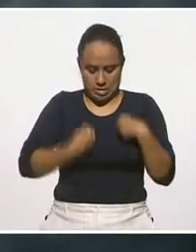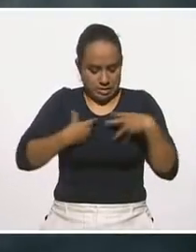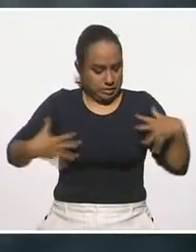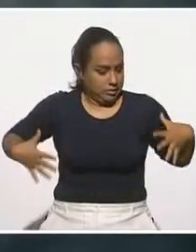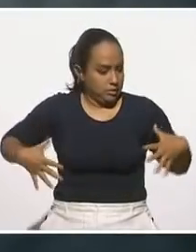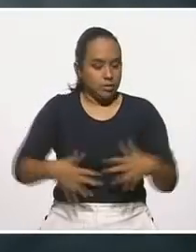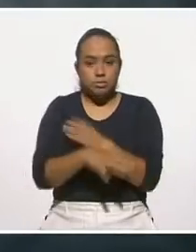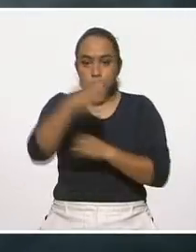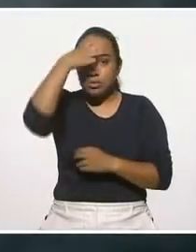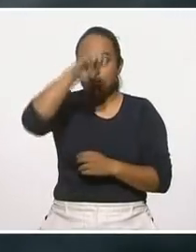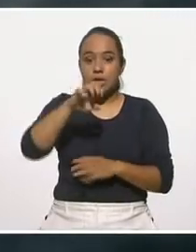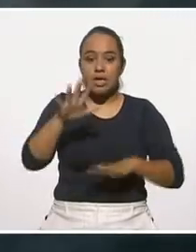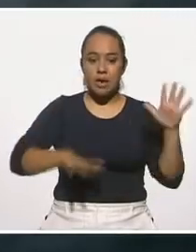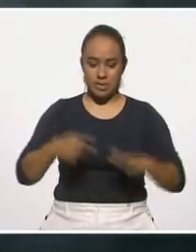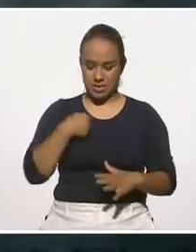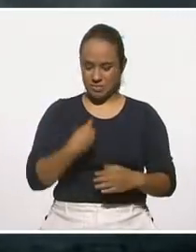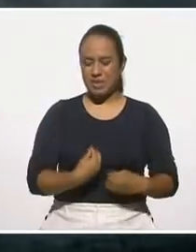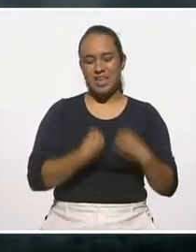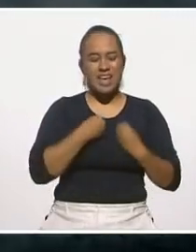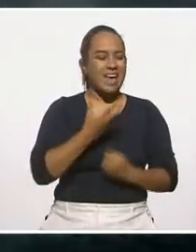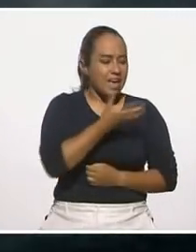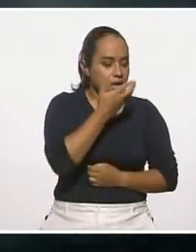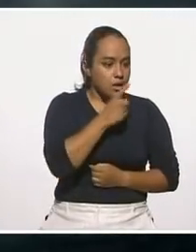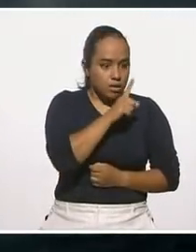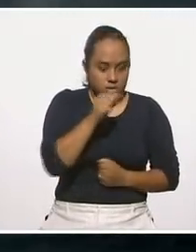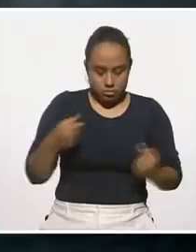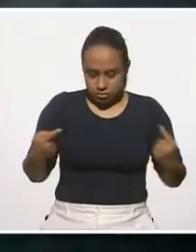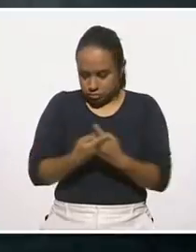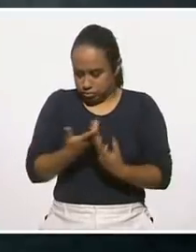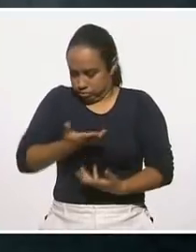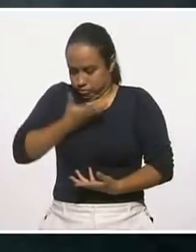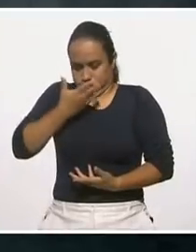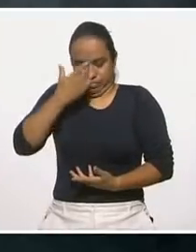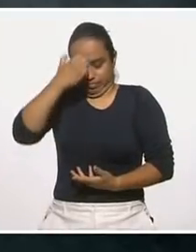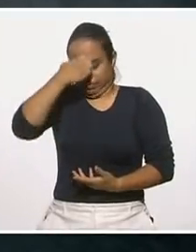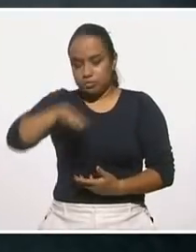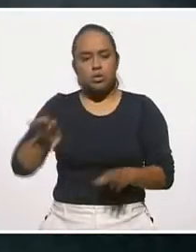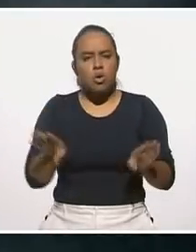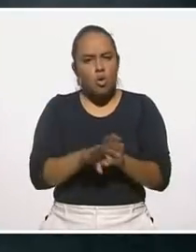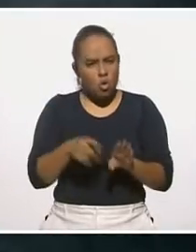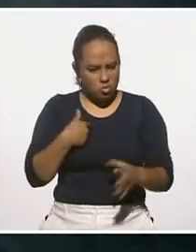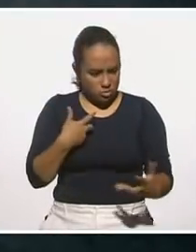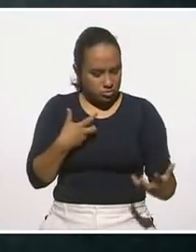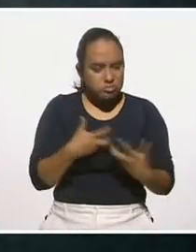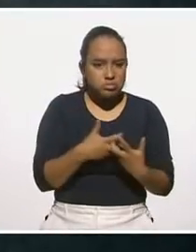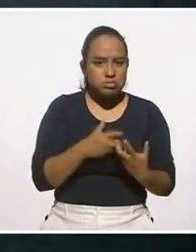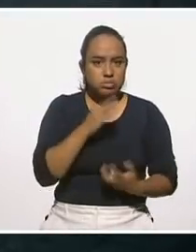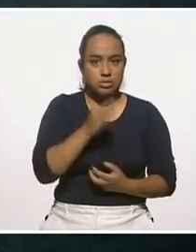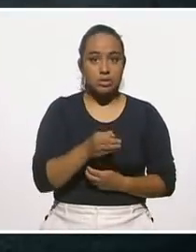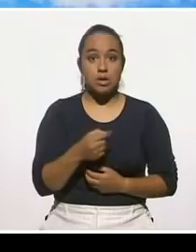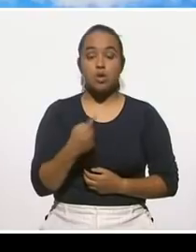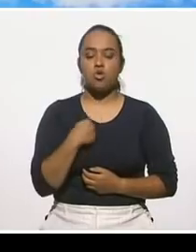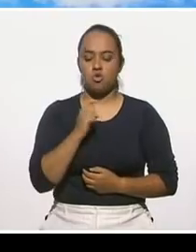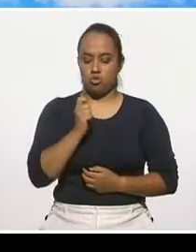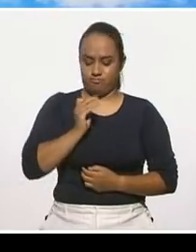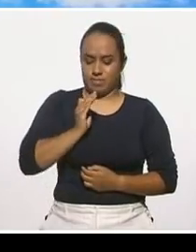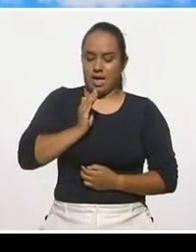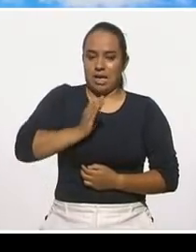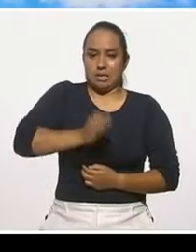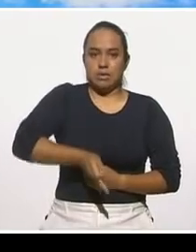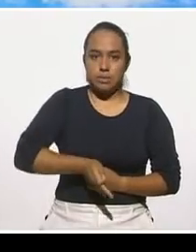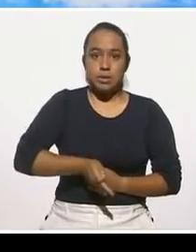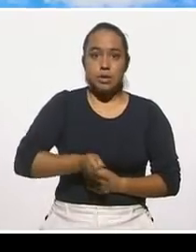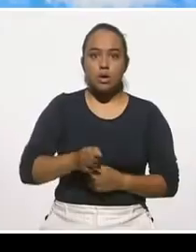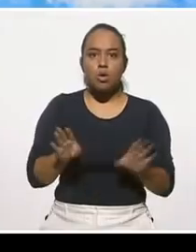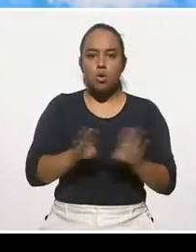que aumentan su estado de tensión. Pero, ¿qué les permite adaptarse? Es importante haber desarrollado resiliencia, la capacidad